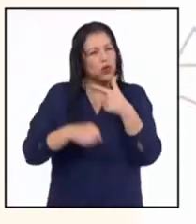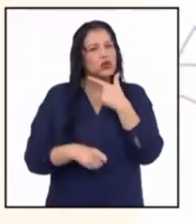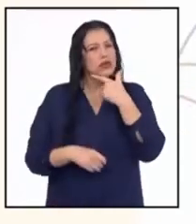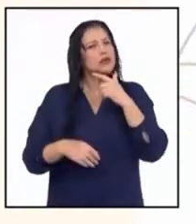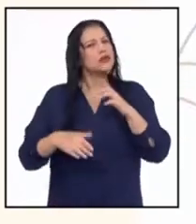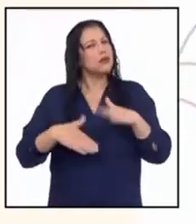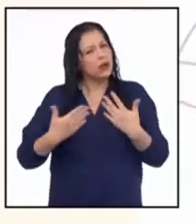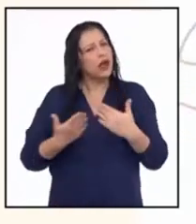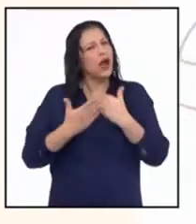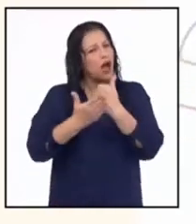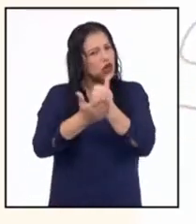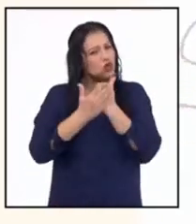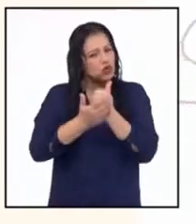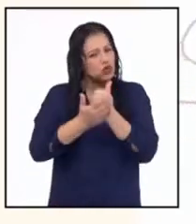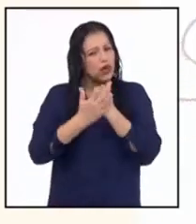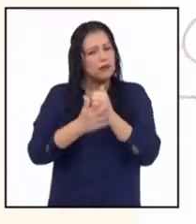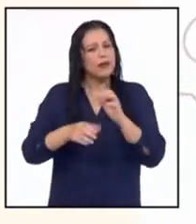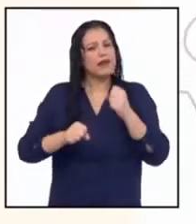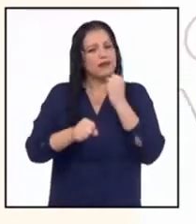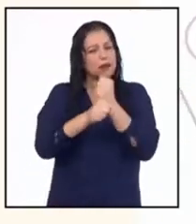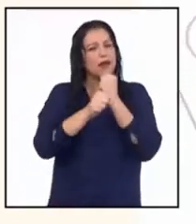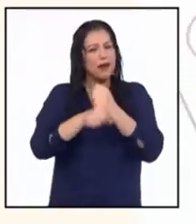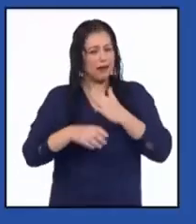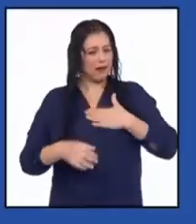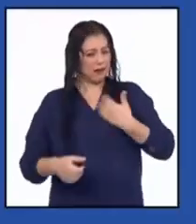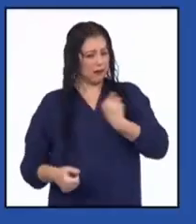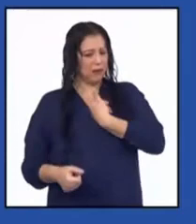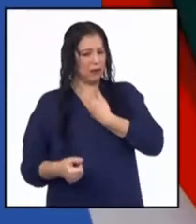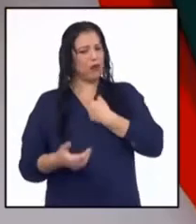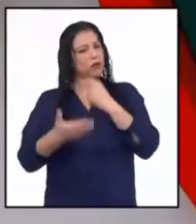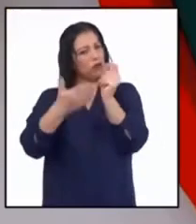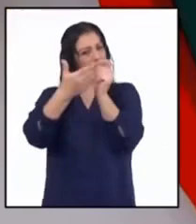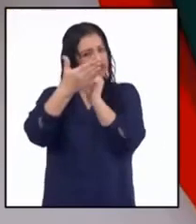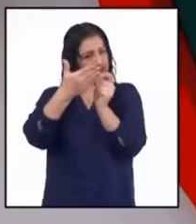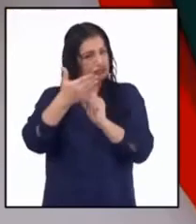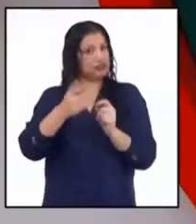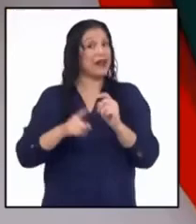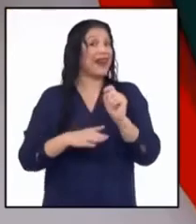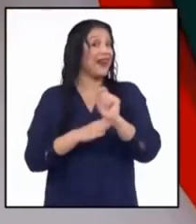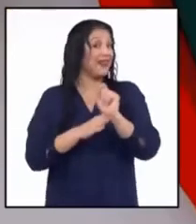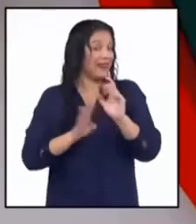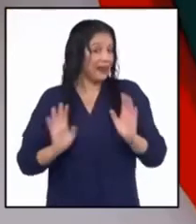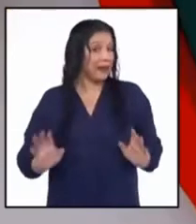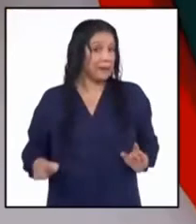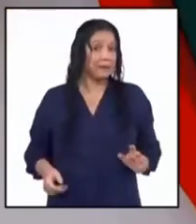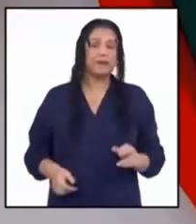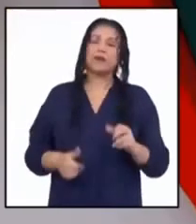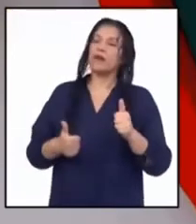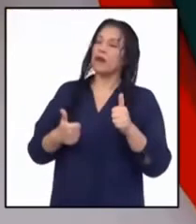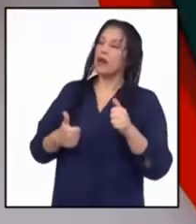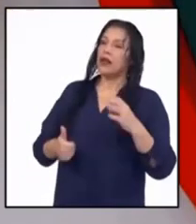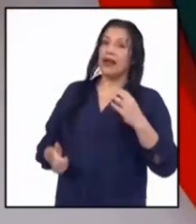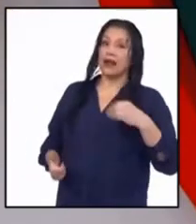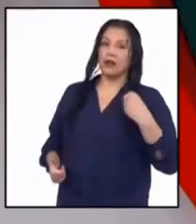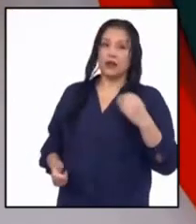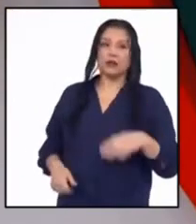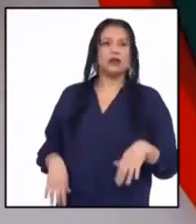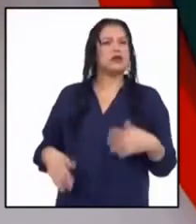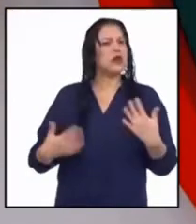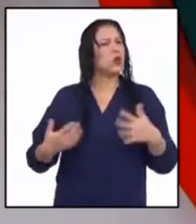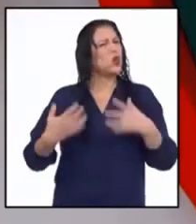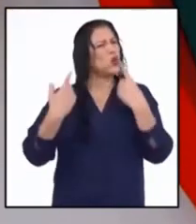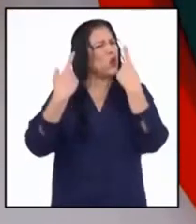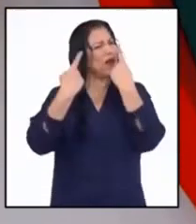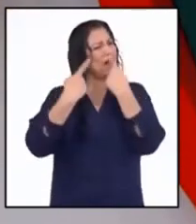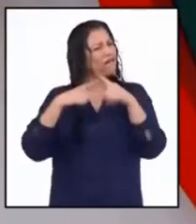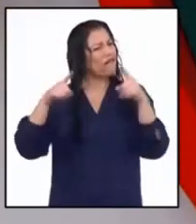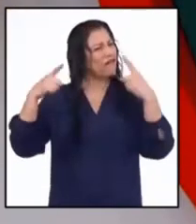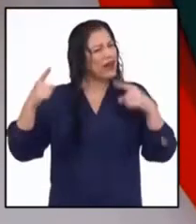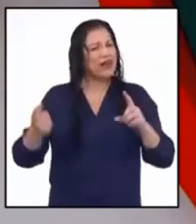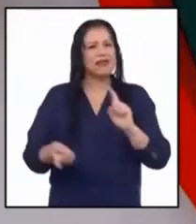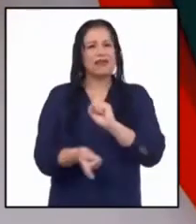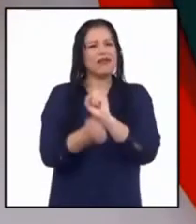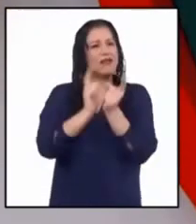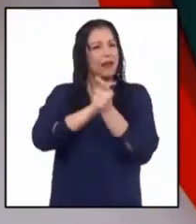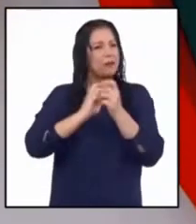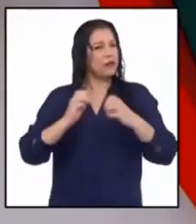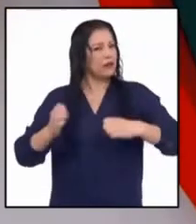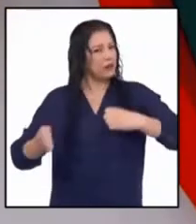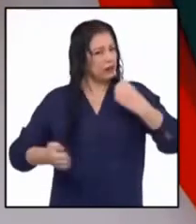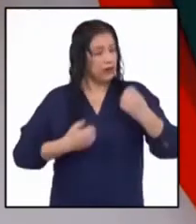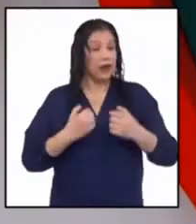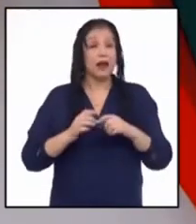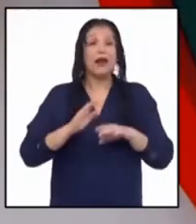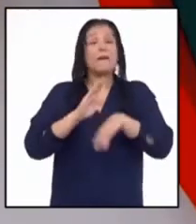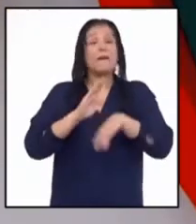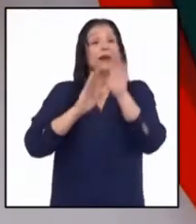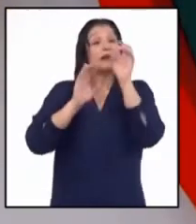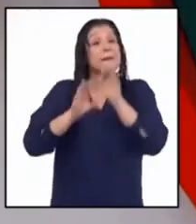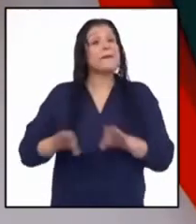trabajar en nuestro texto argumentativo. Los adolescentes atraviesan por muchos cambios emocionales y lo importante es